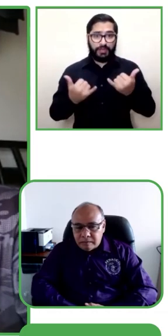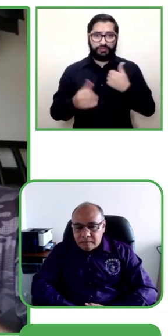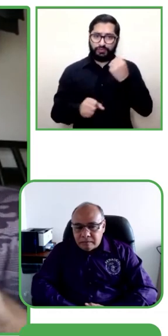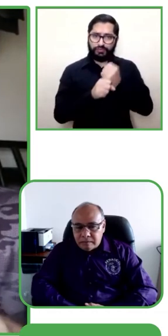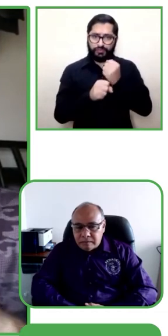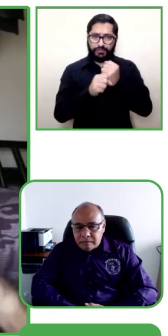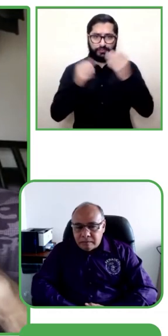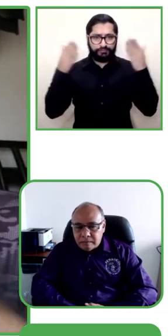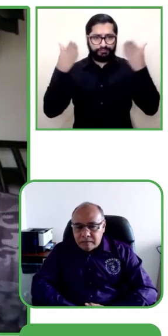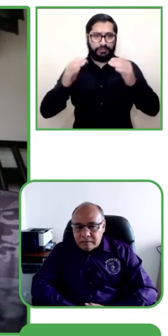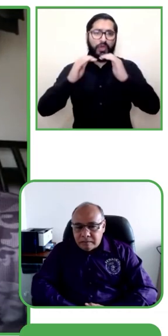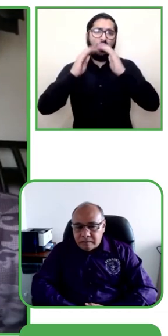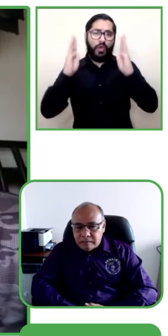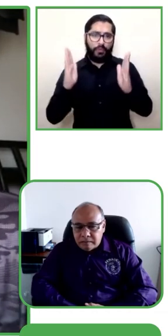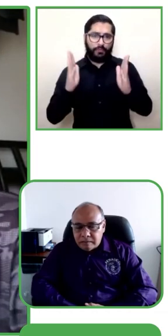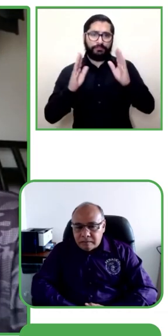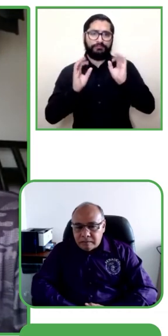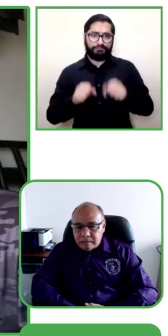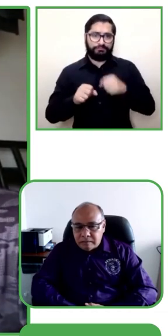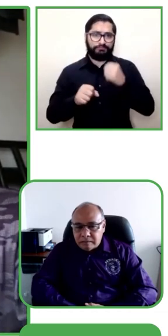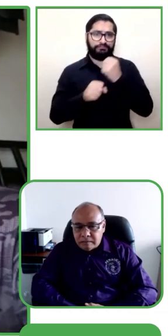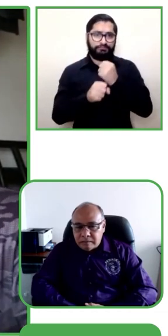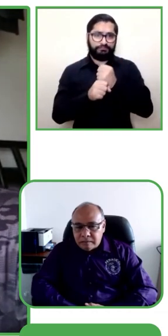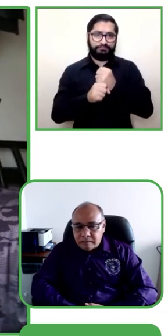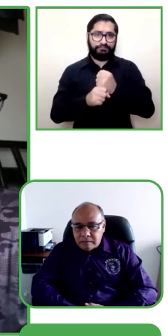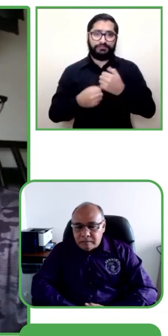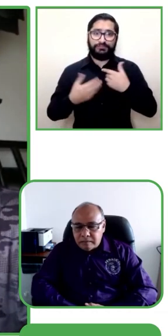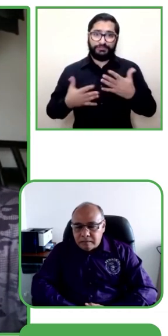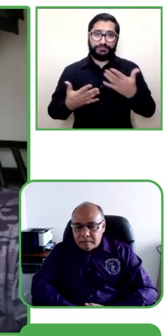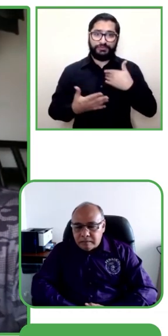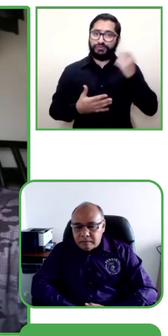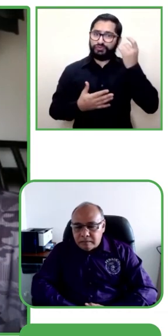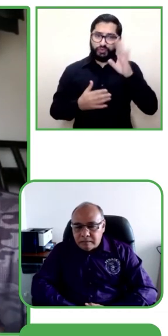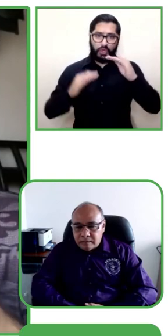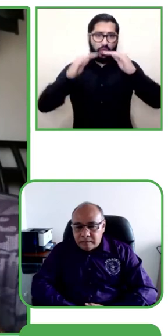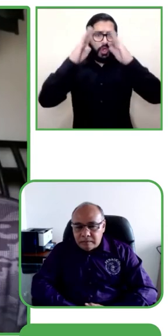tendríamos que trabajar desde casa durante la cuarentena.